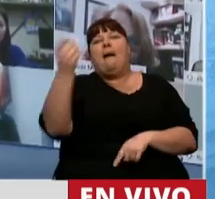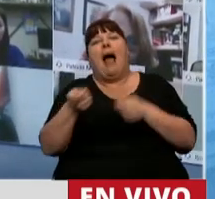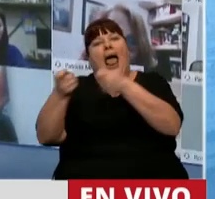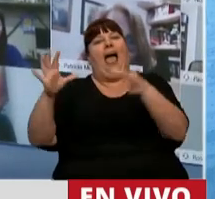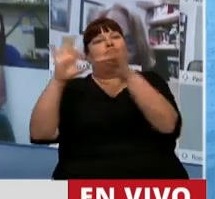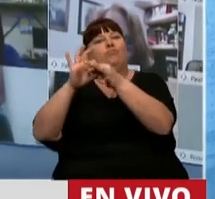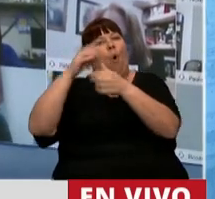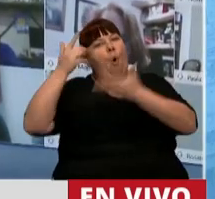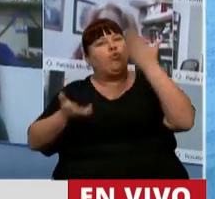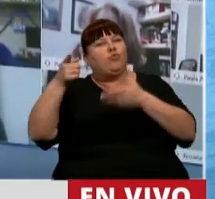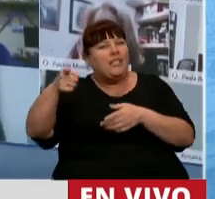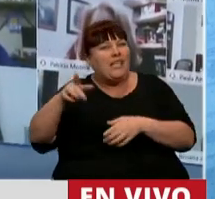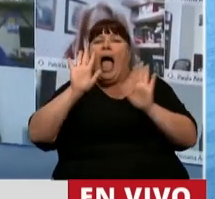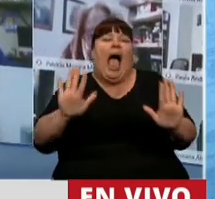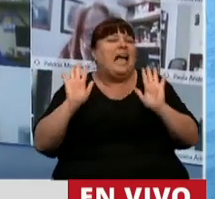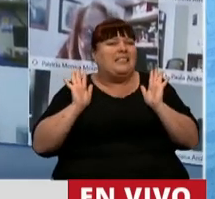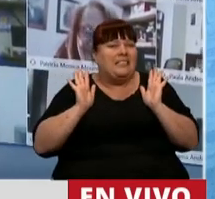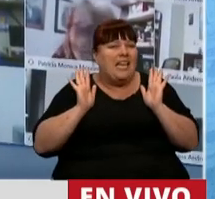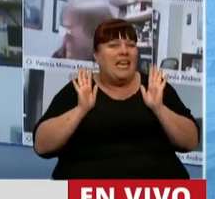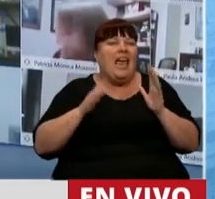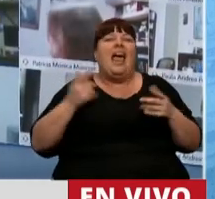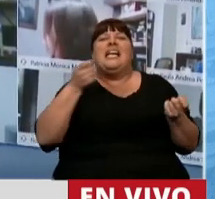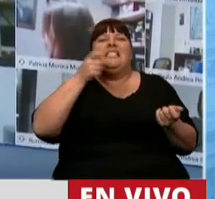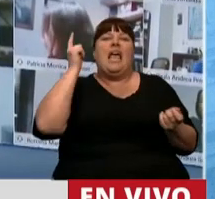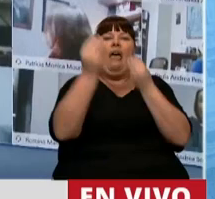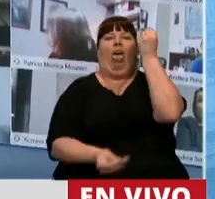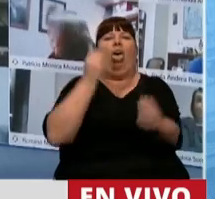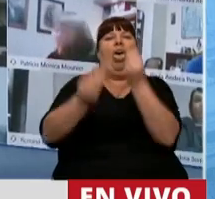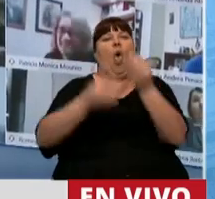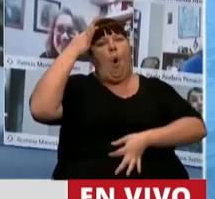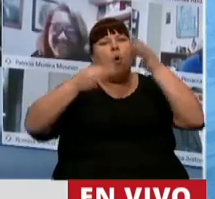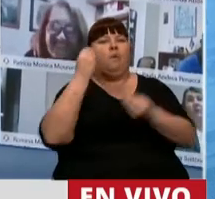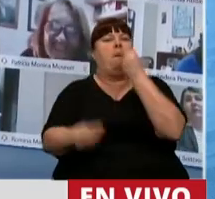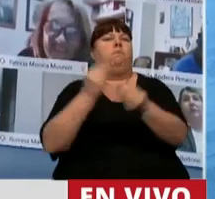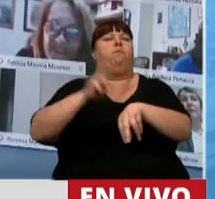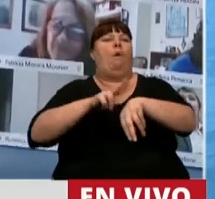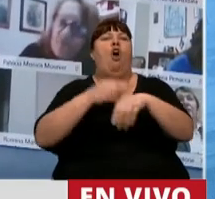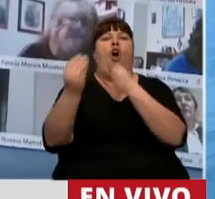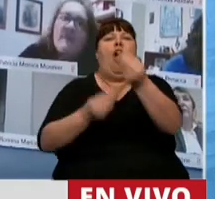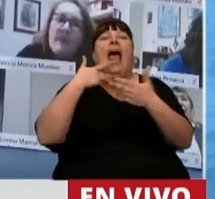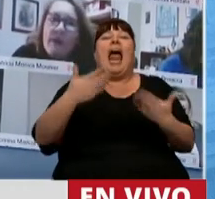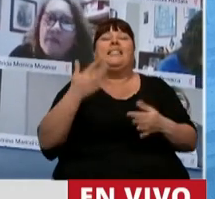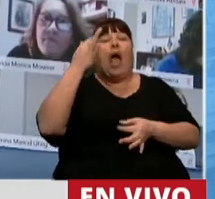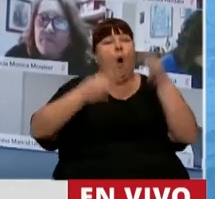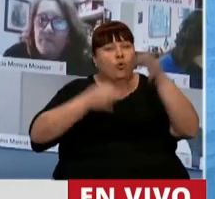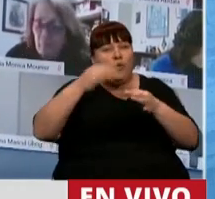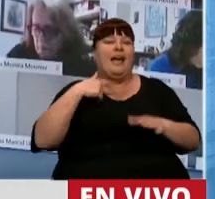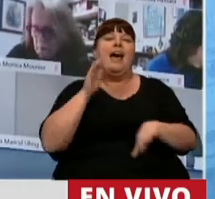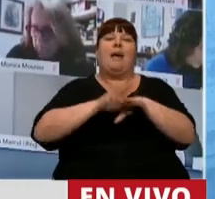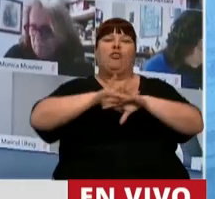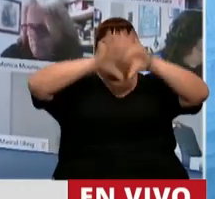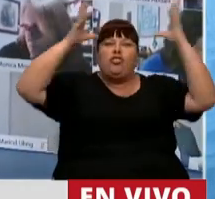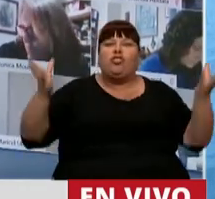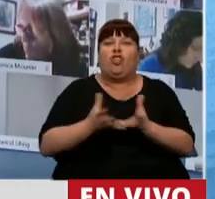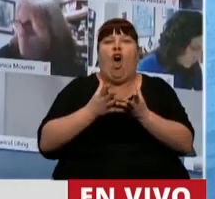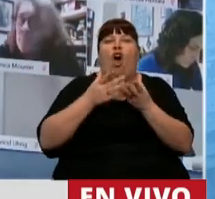justicia. Las cosas como son. Llenar de cargos la justicia. A través de justicia legítima hacerse cargo de